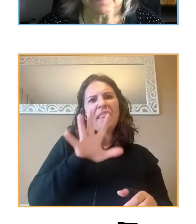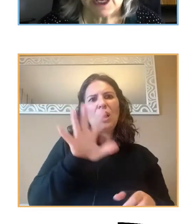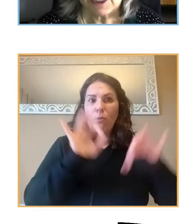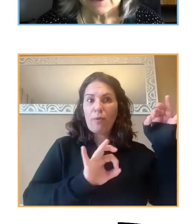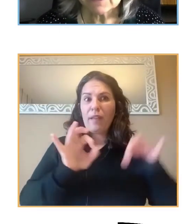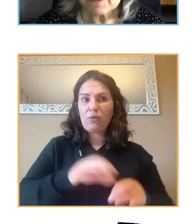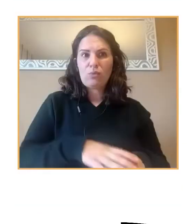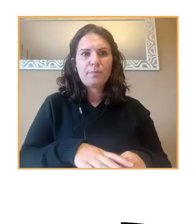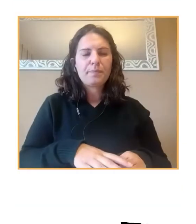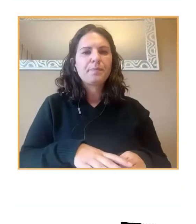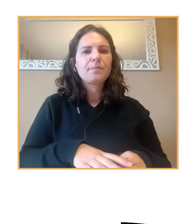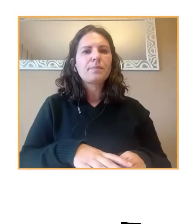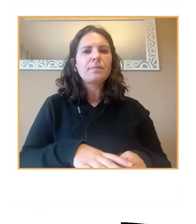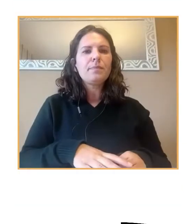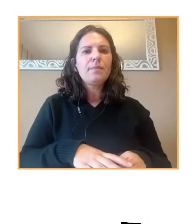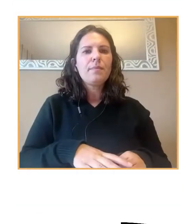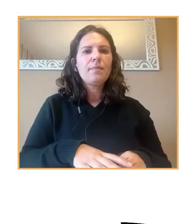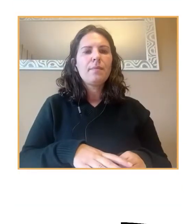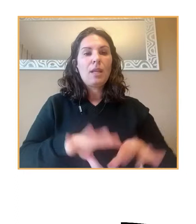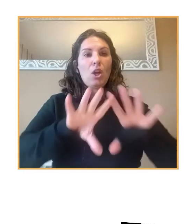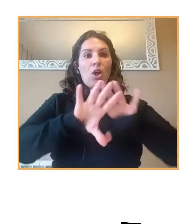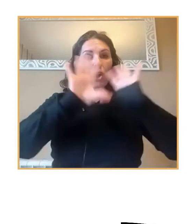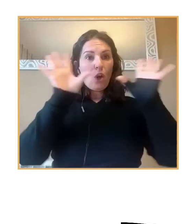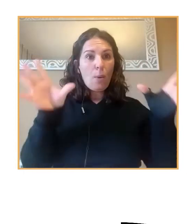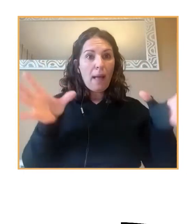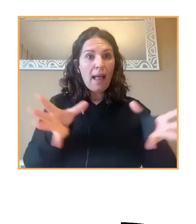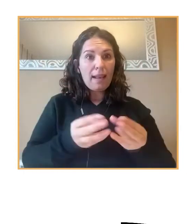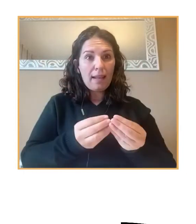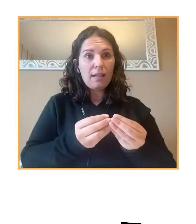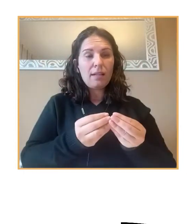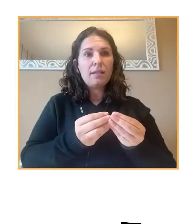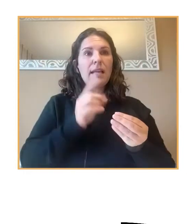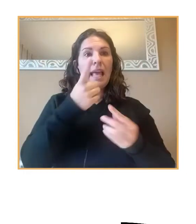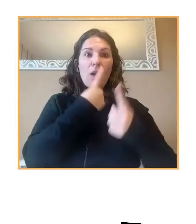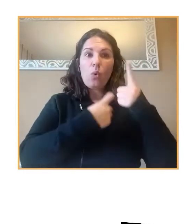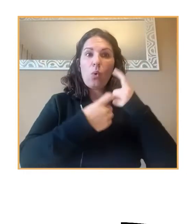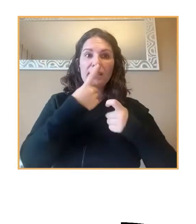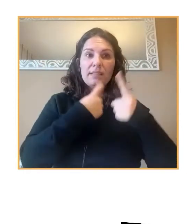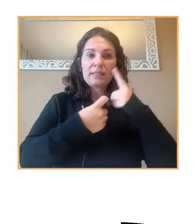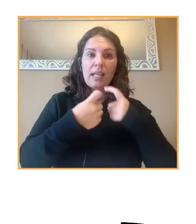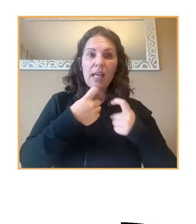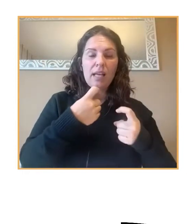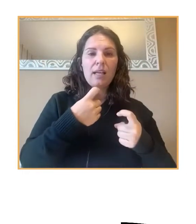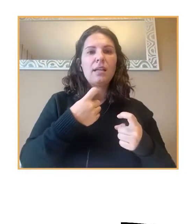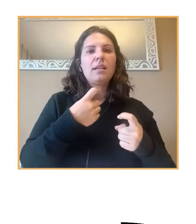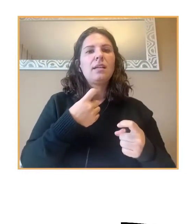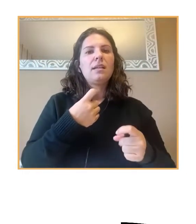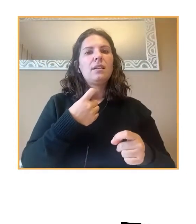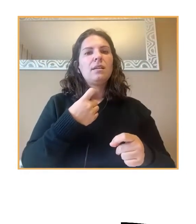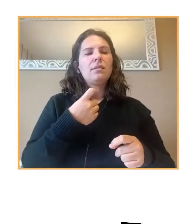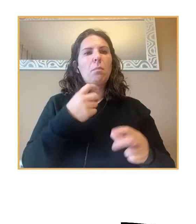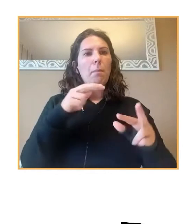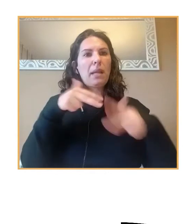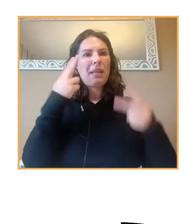Y también a nivel global, esta encuesta permitió ver, y esto también lo han visto otros